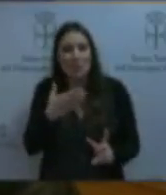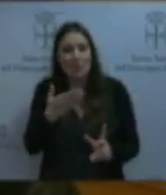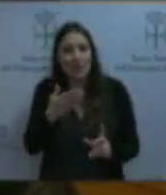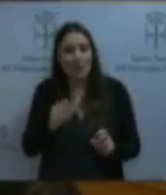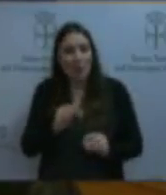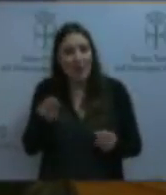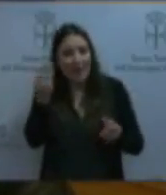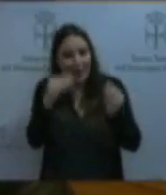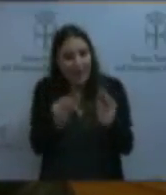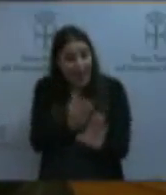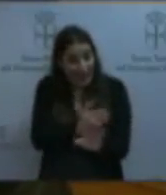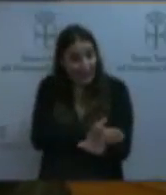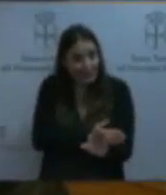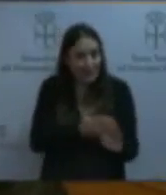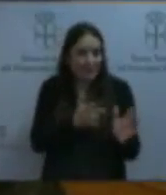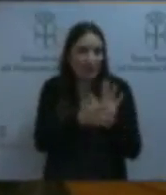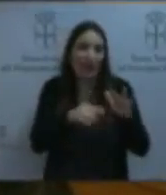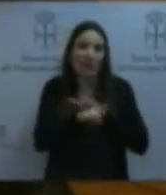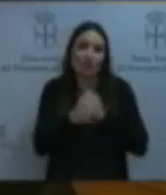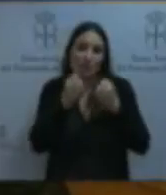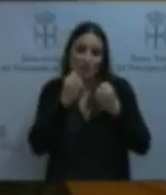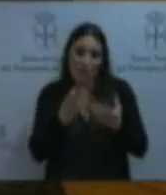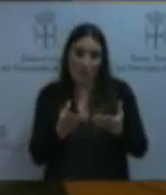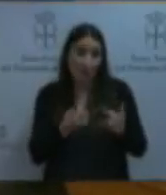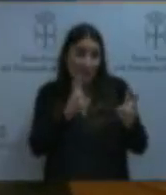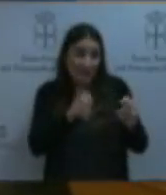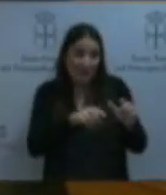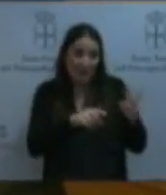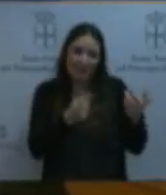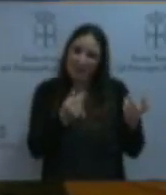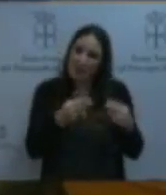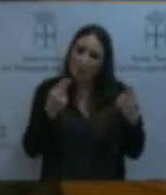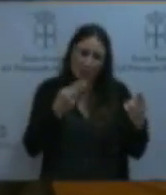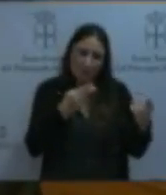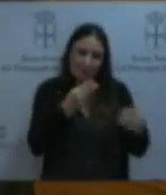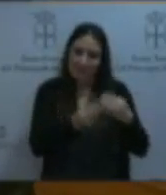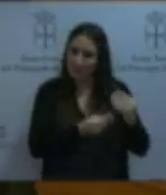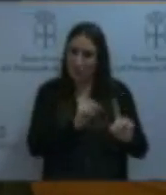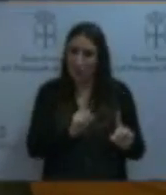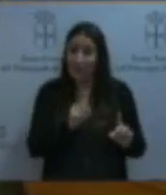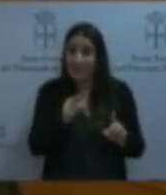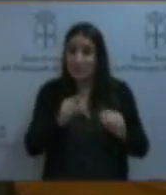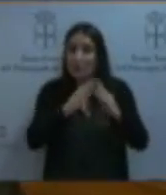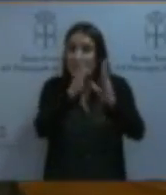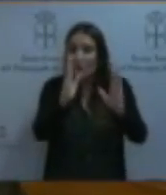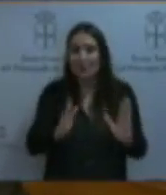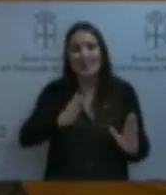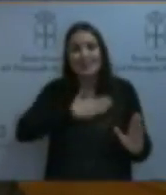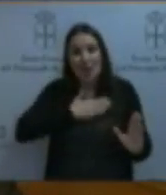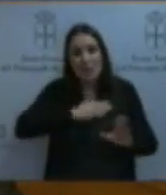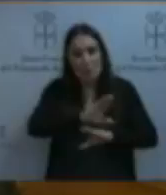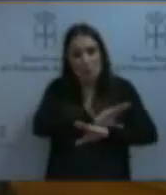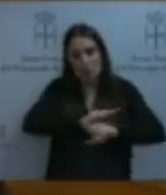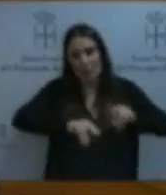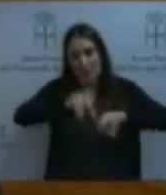hablamos de dinero público, ustedes no la practican. En este caso, son viviendas que pertenecen a la Consejería de